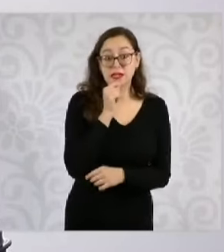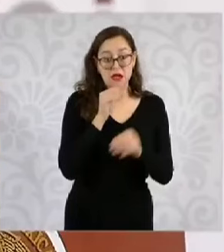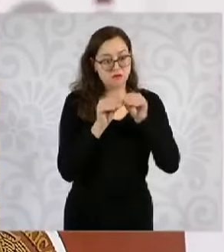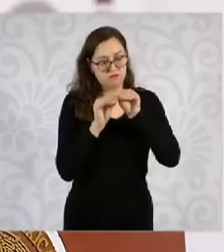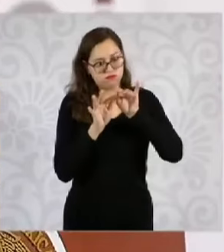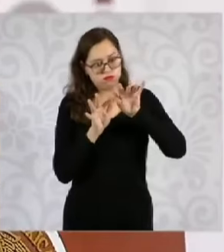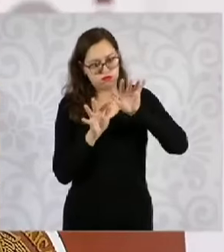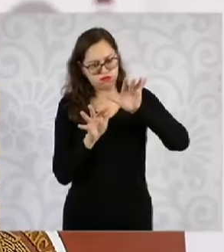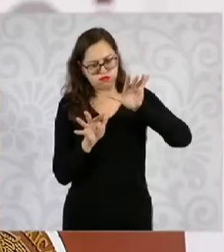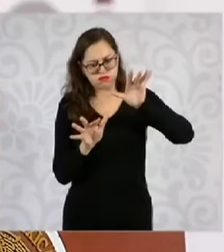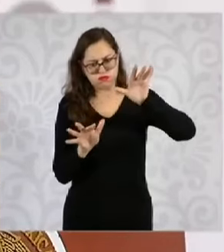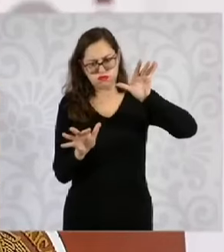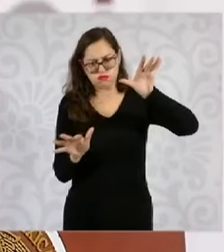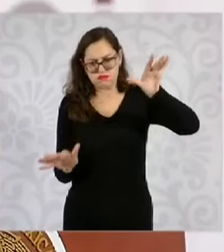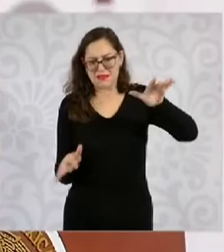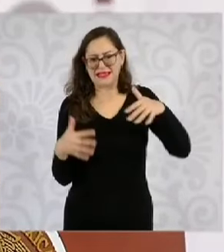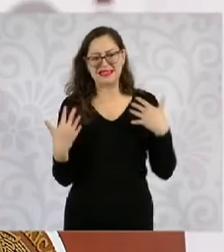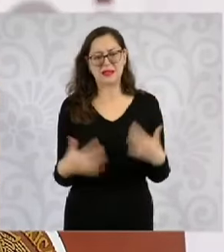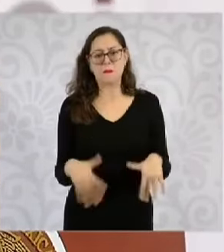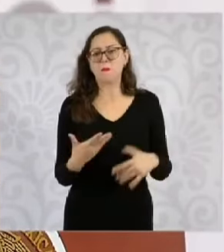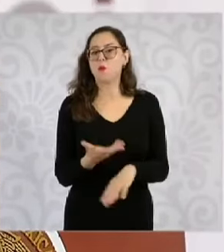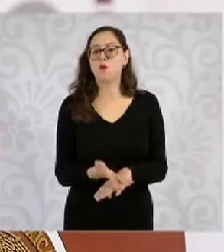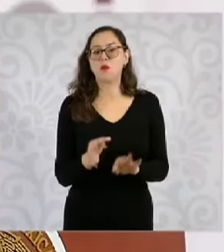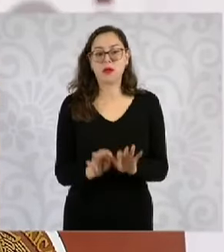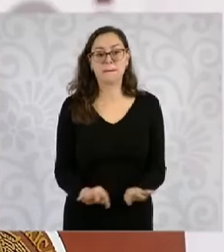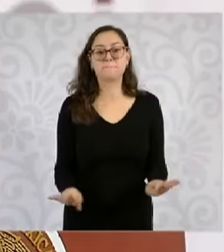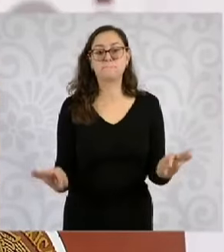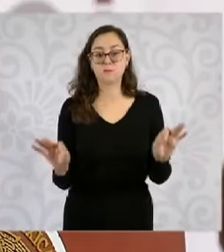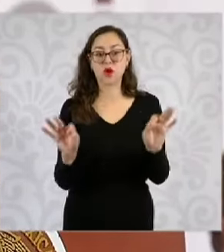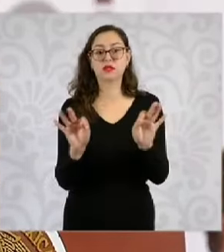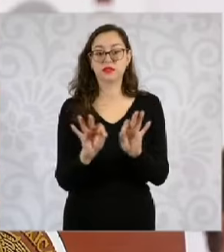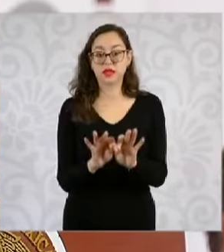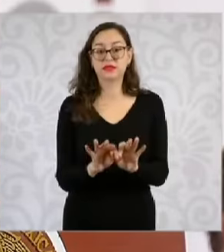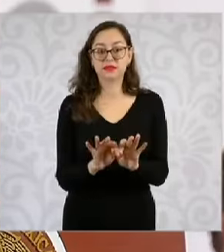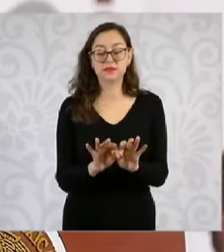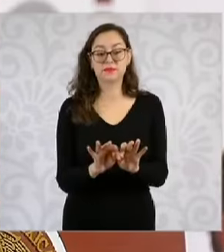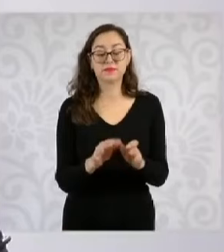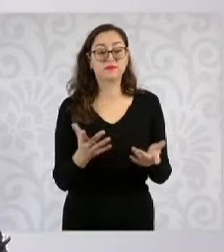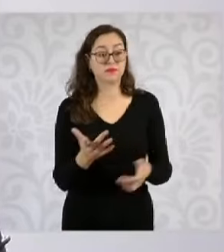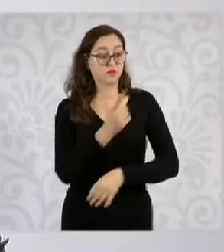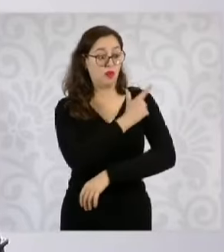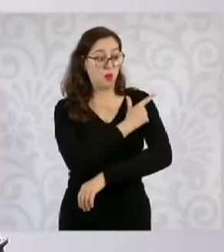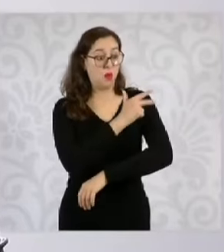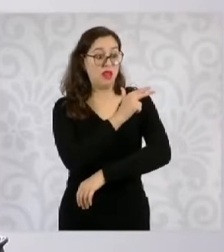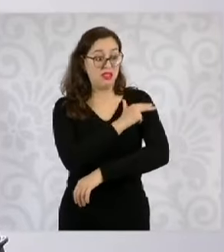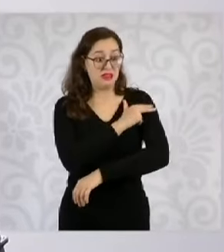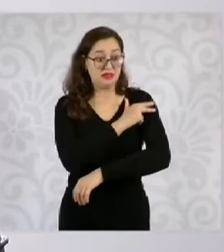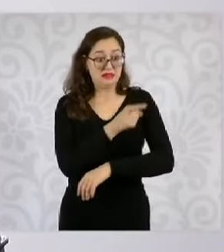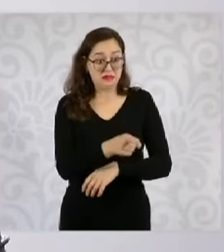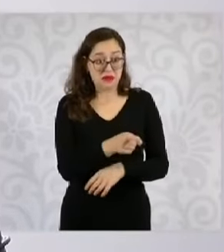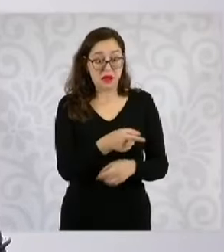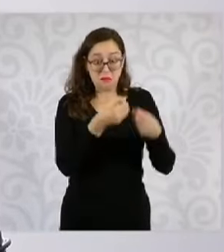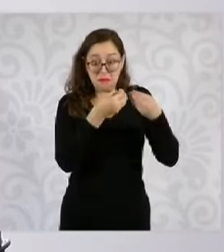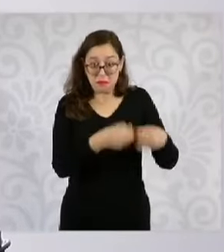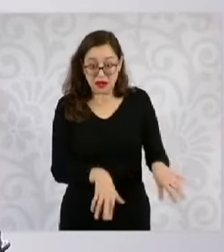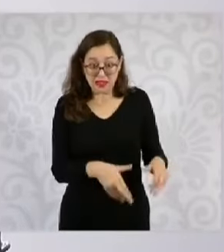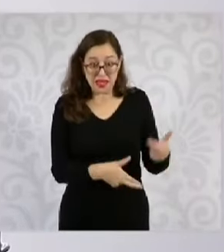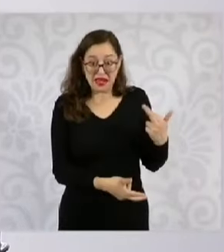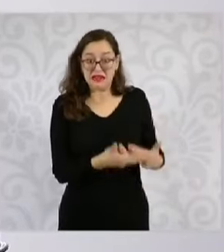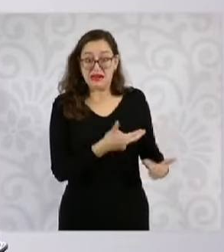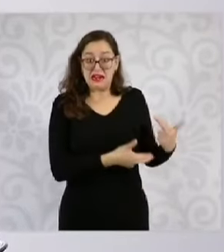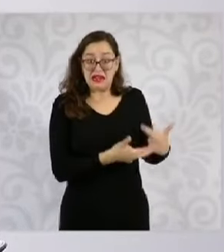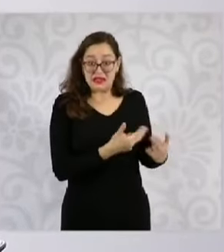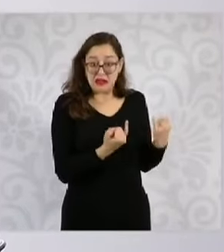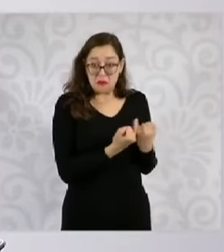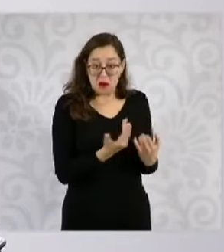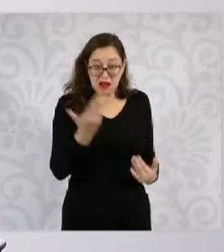importante. Esto, un retroceso sobre la Guardia Nacional implicaría esfuerzos perdidos y nos tomaría años construir